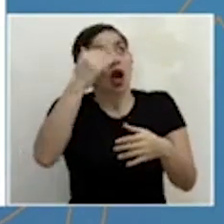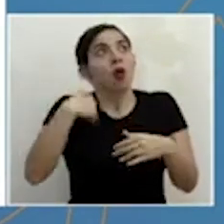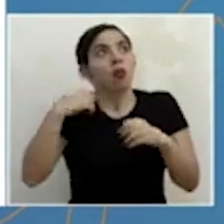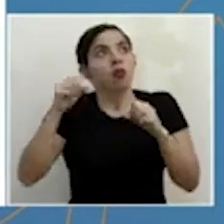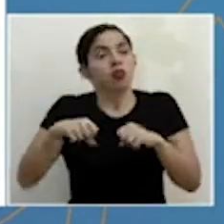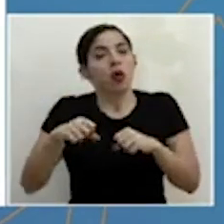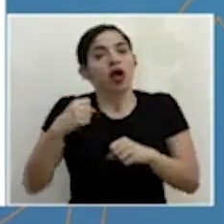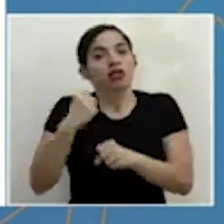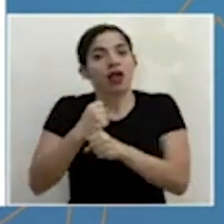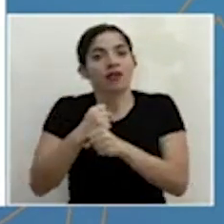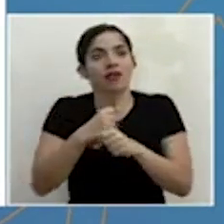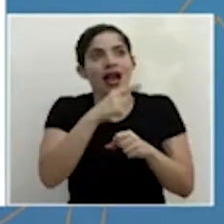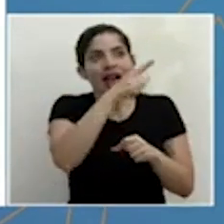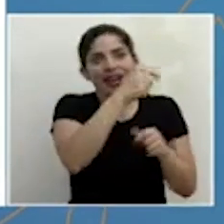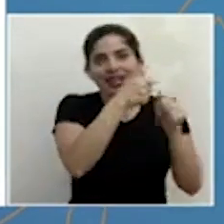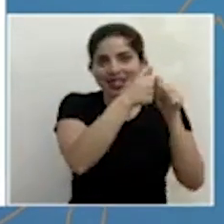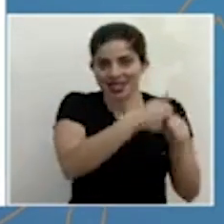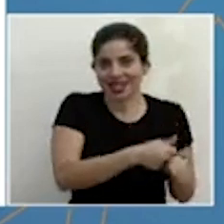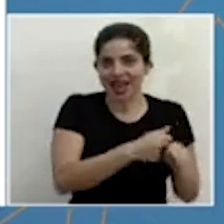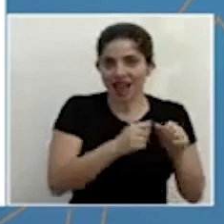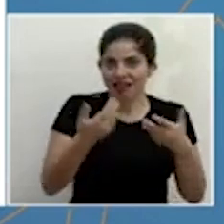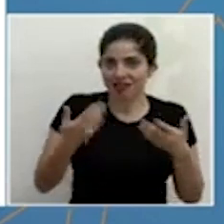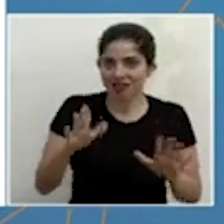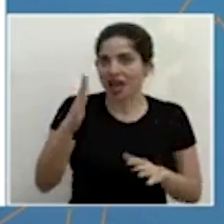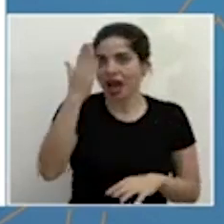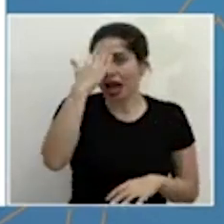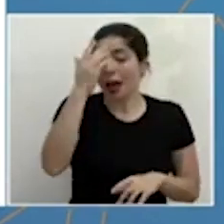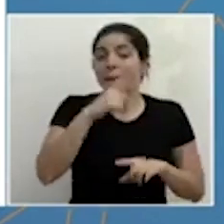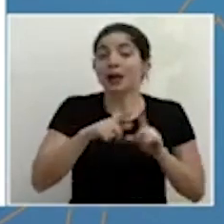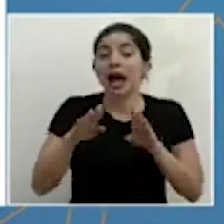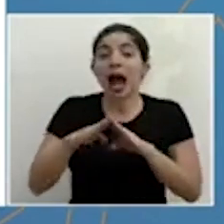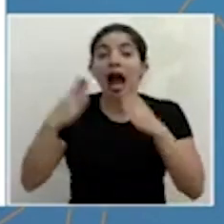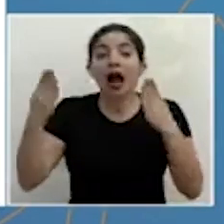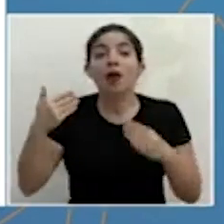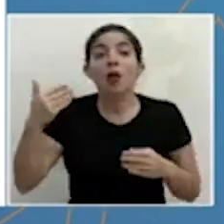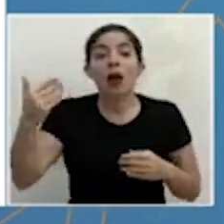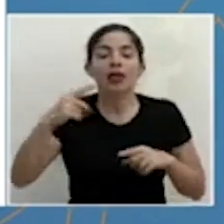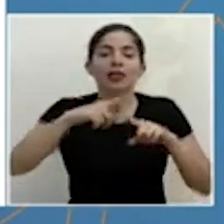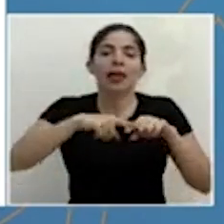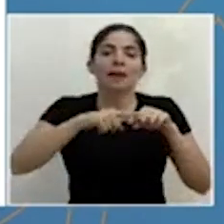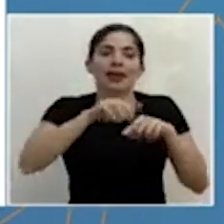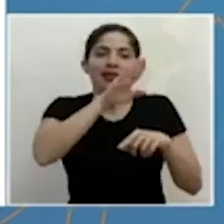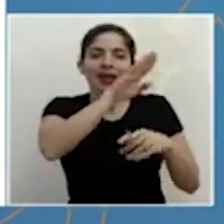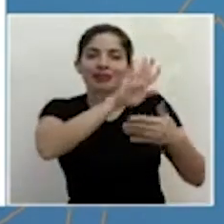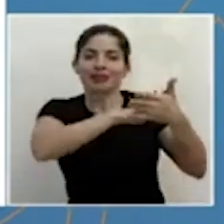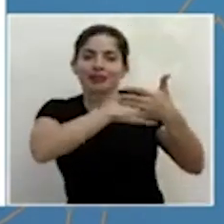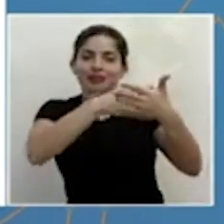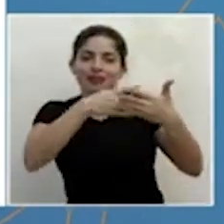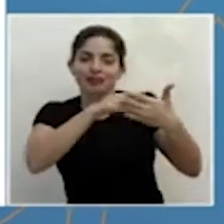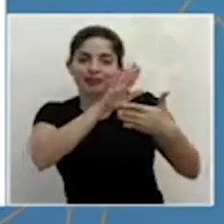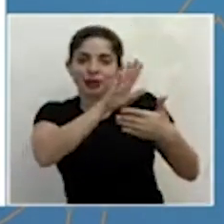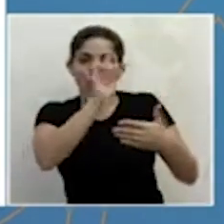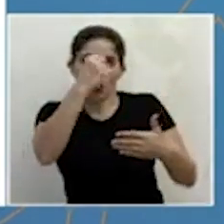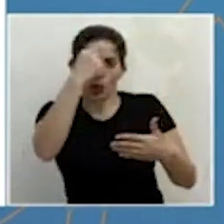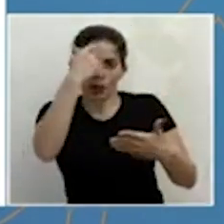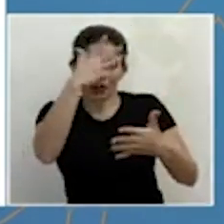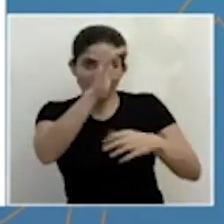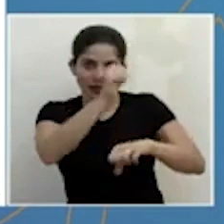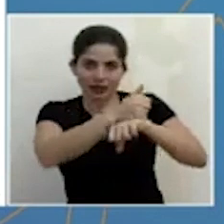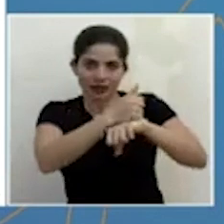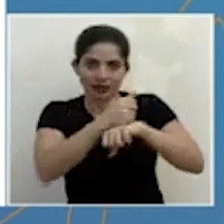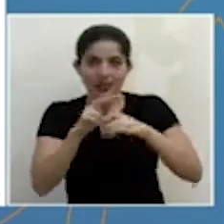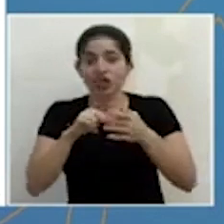productivas pues va a depender justamente de los lineamientos y el cronograma que el gobierno ha establecido